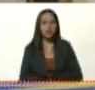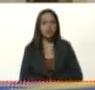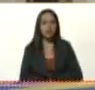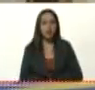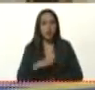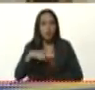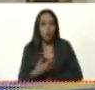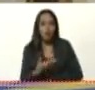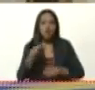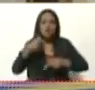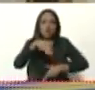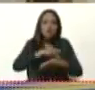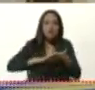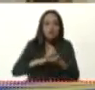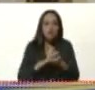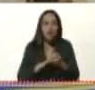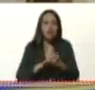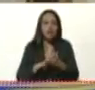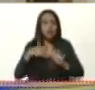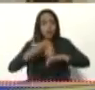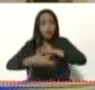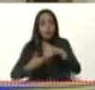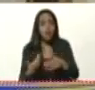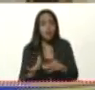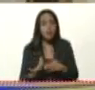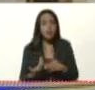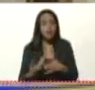afrontar una circunstancia gravísima.